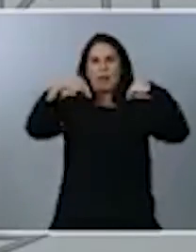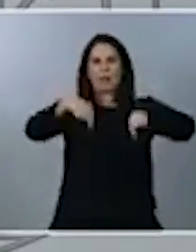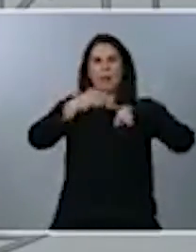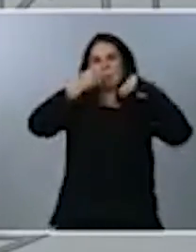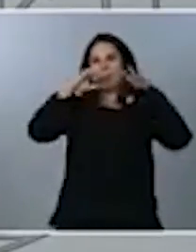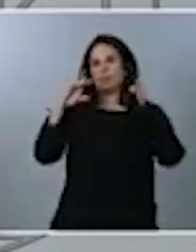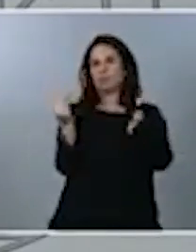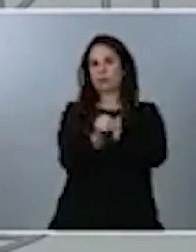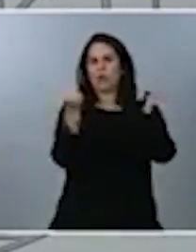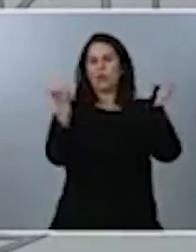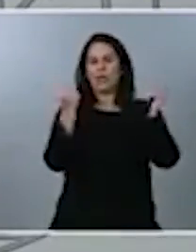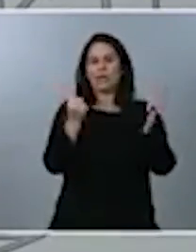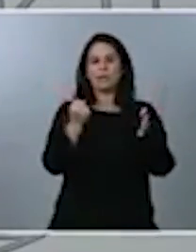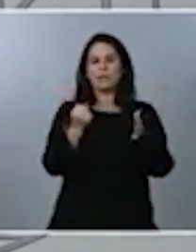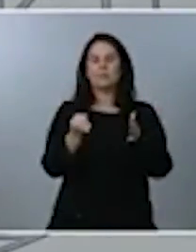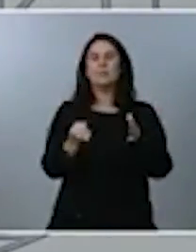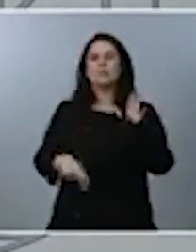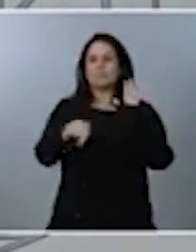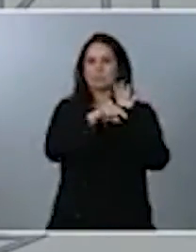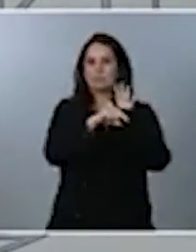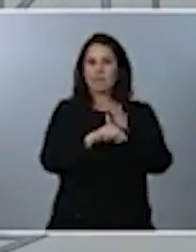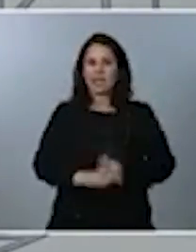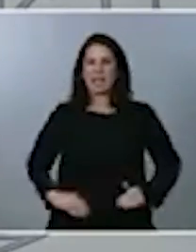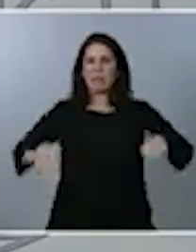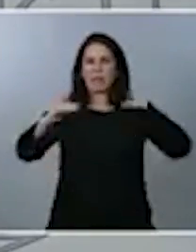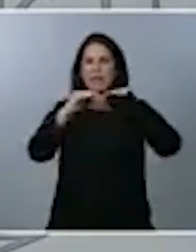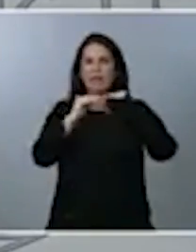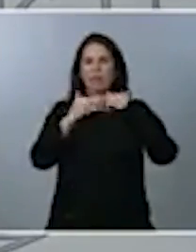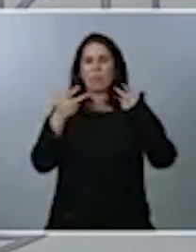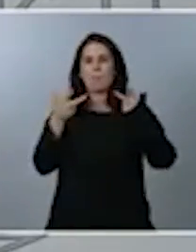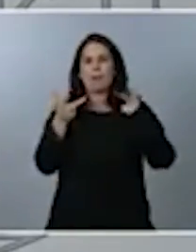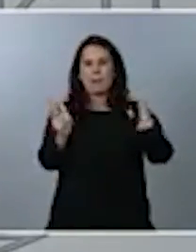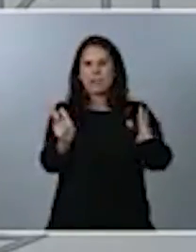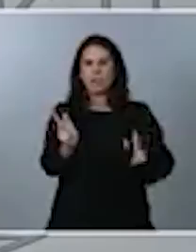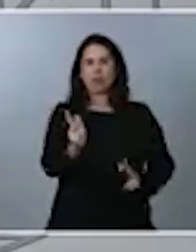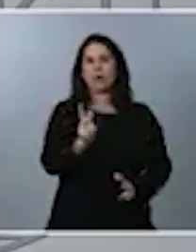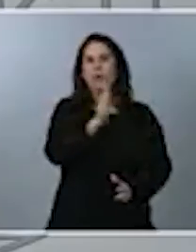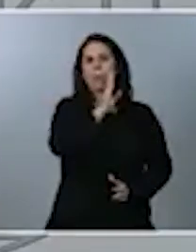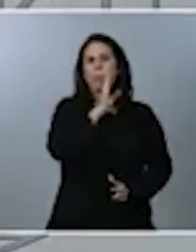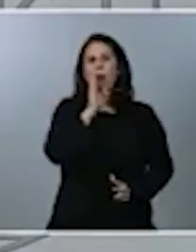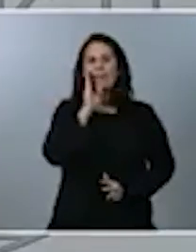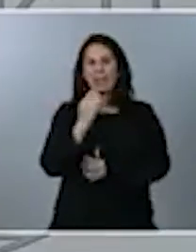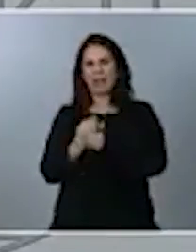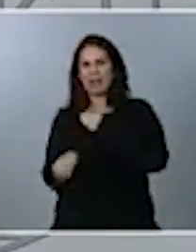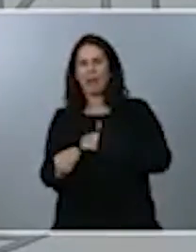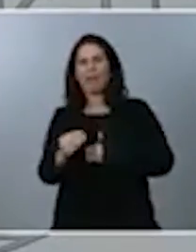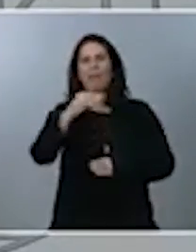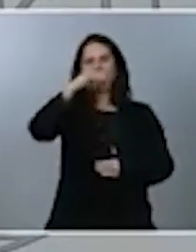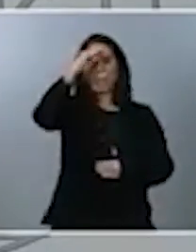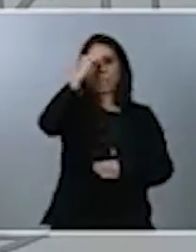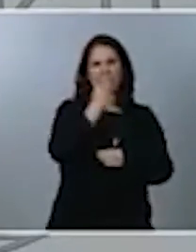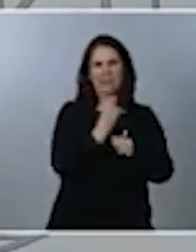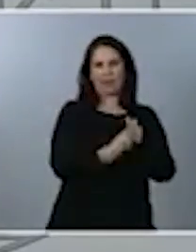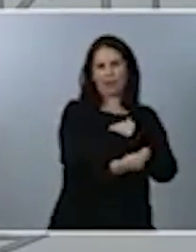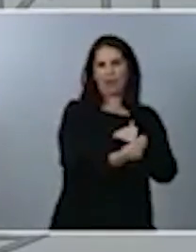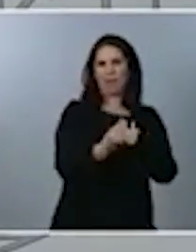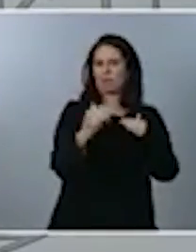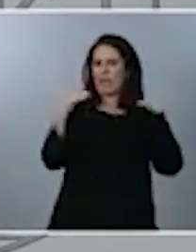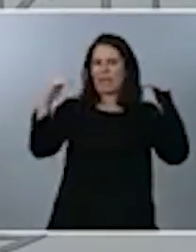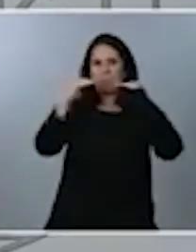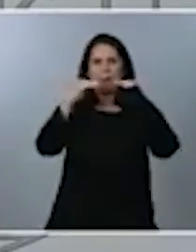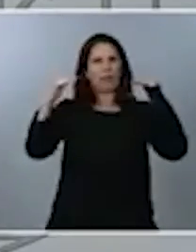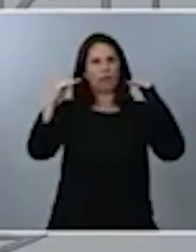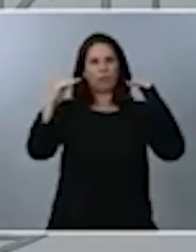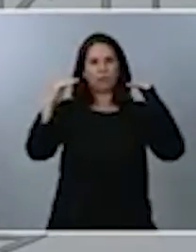equiparación de los permisos de paternidad con los permisos de maternidad. Esta equiparación consiste en que